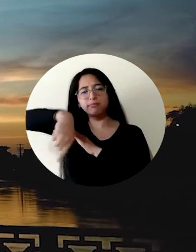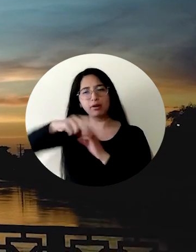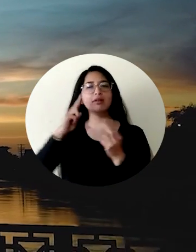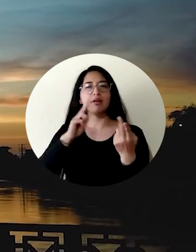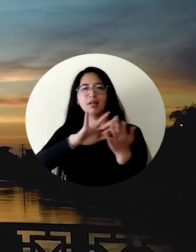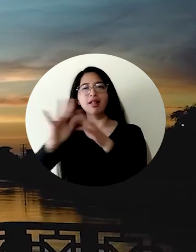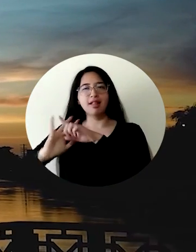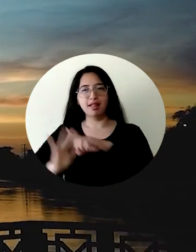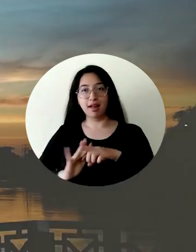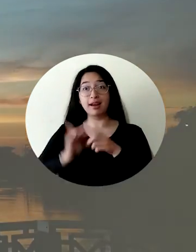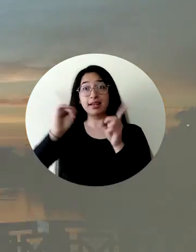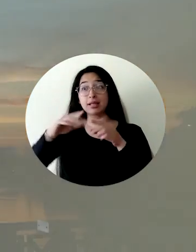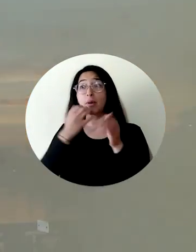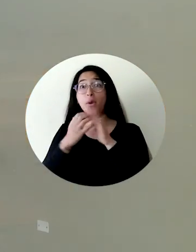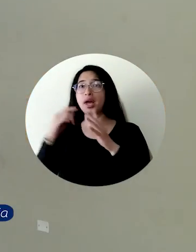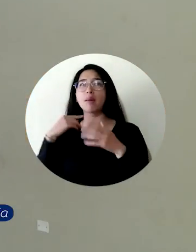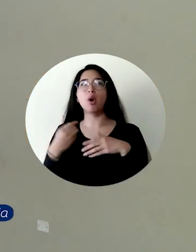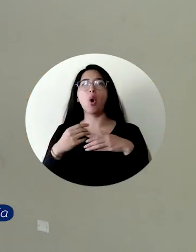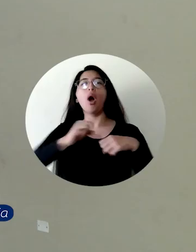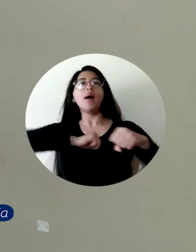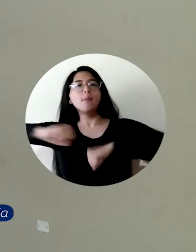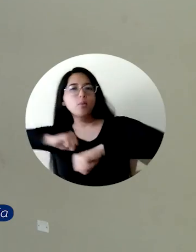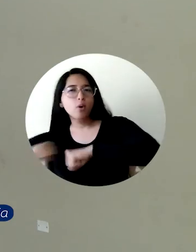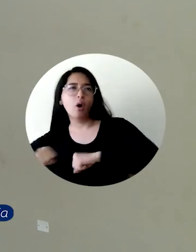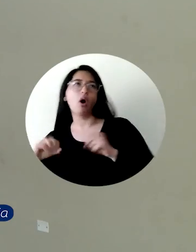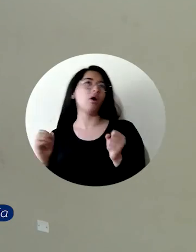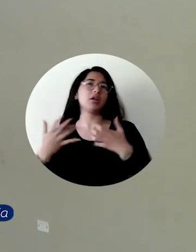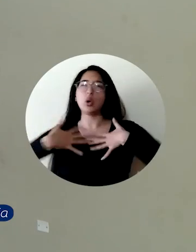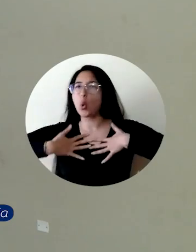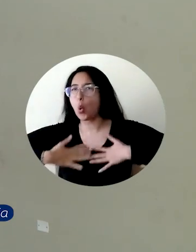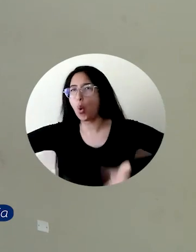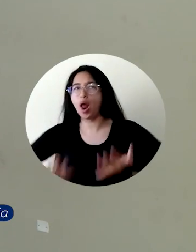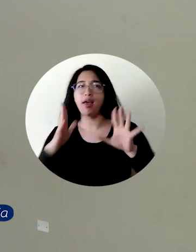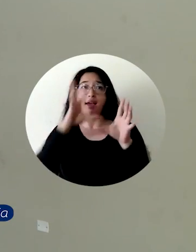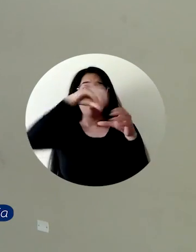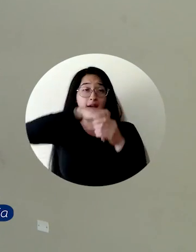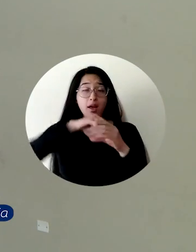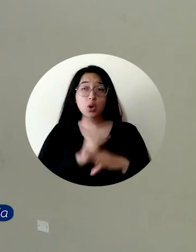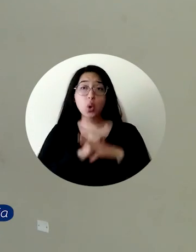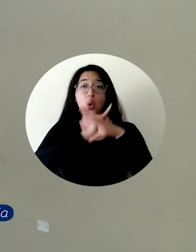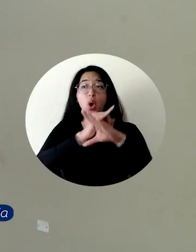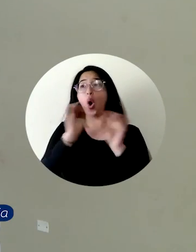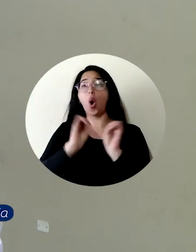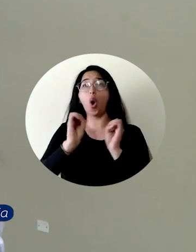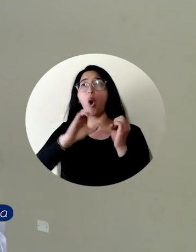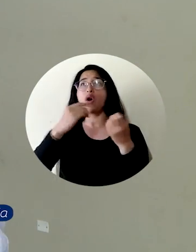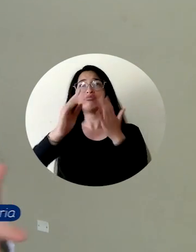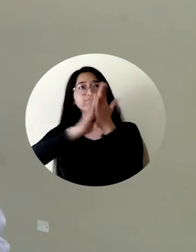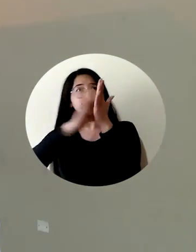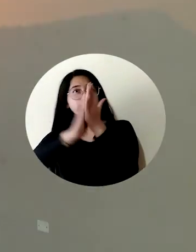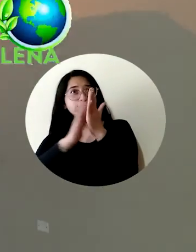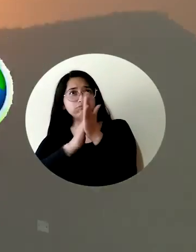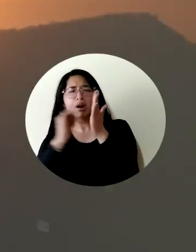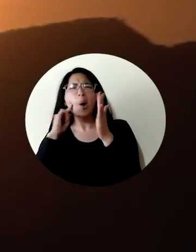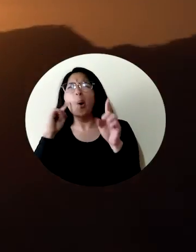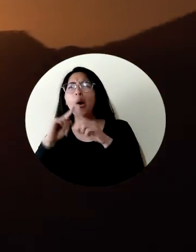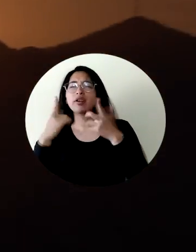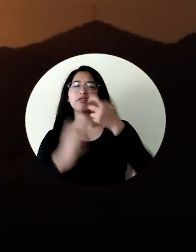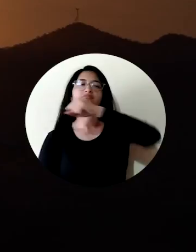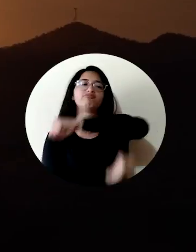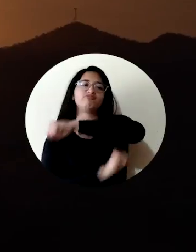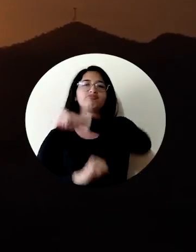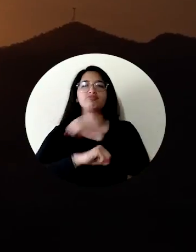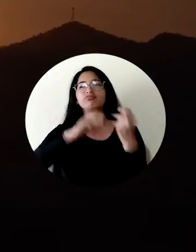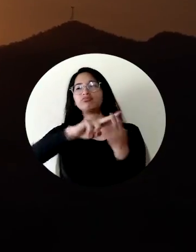Pero sobre todo, sembrarles esa semillita de que cualquier acción que hagamos a nivel institucional o a nivel de las cátedras que reciban,